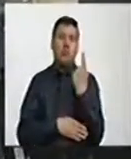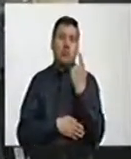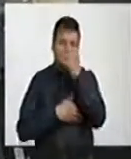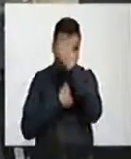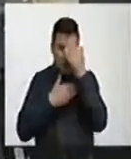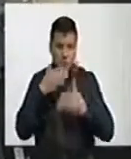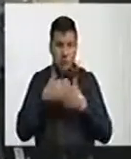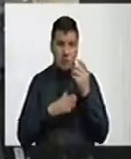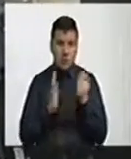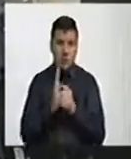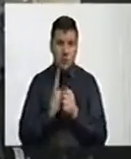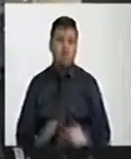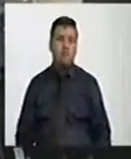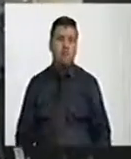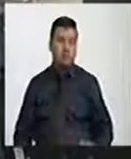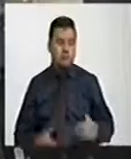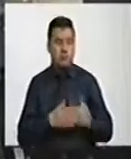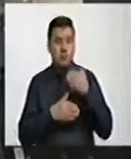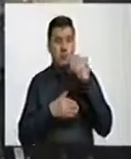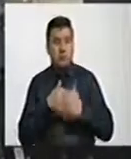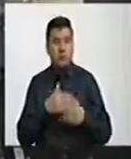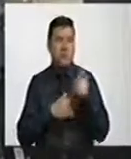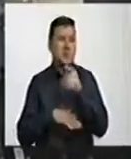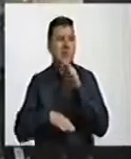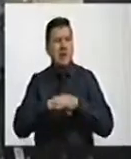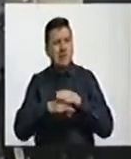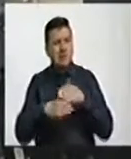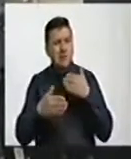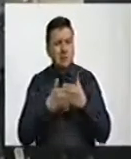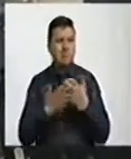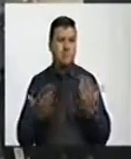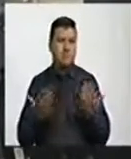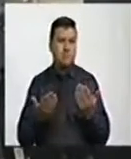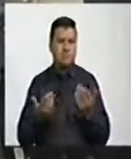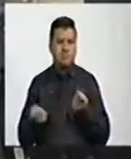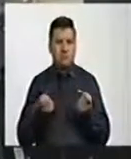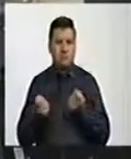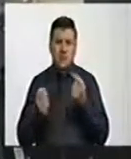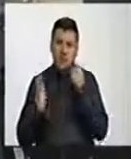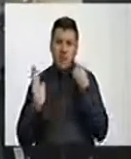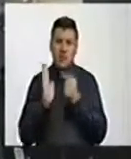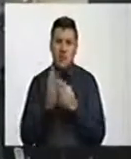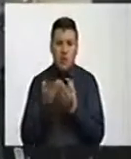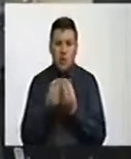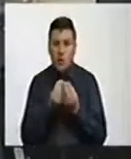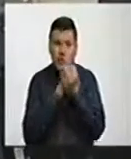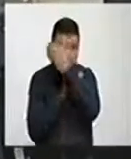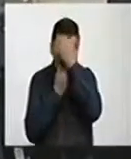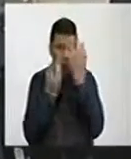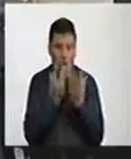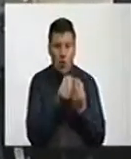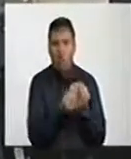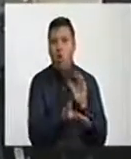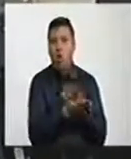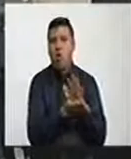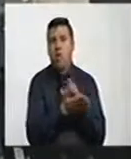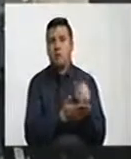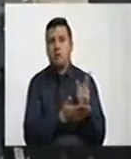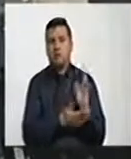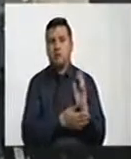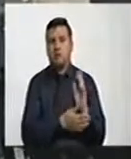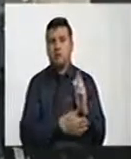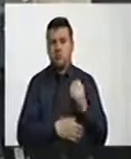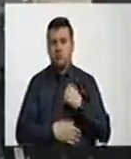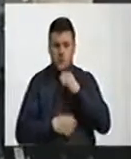la FARC. Finalmente, este es un sistema que le va a aplicar medidas preferenciales a los miembros de la FARC y que podrá condenar a